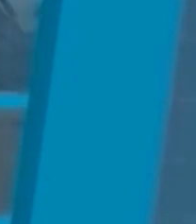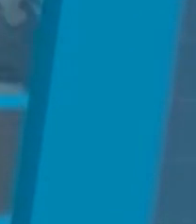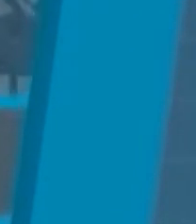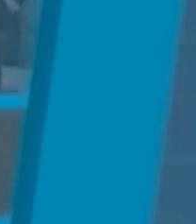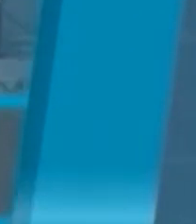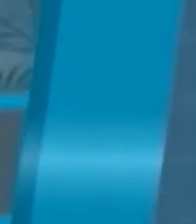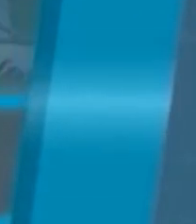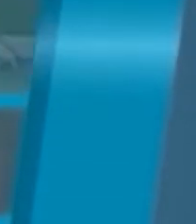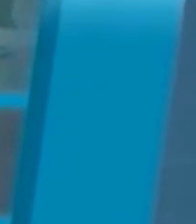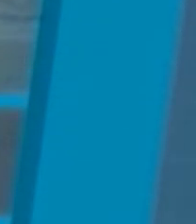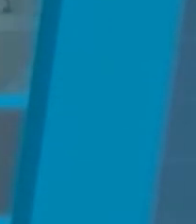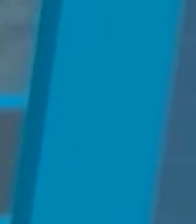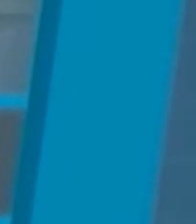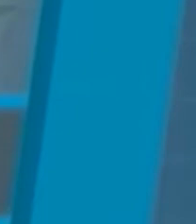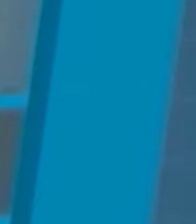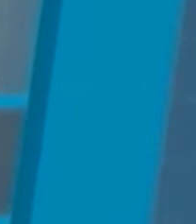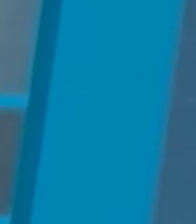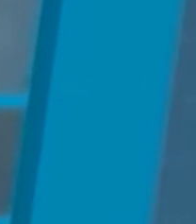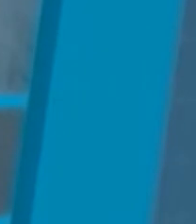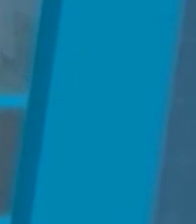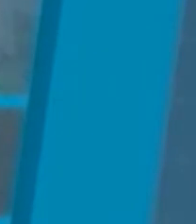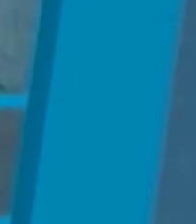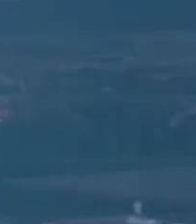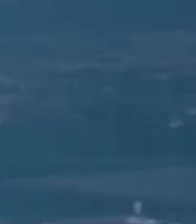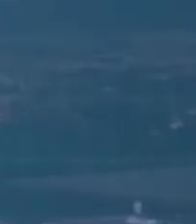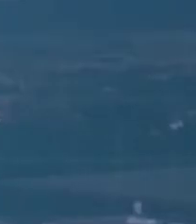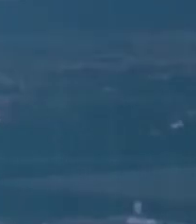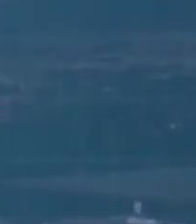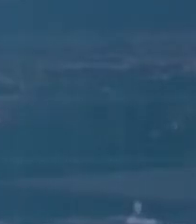de su creación Bienvenidos, iniciamos